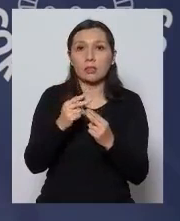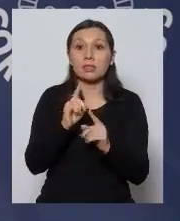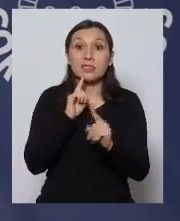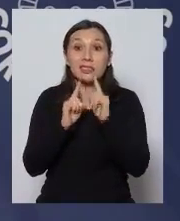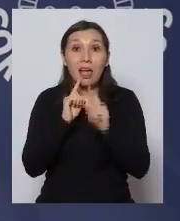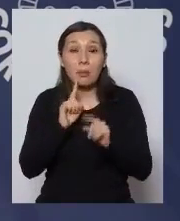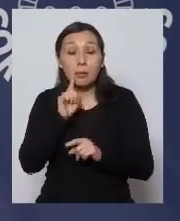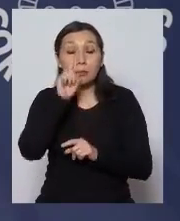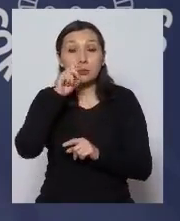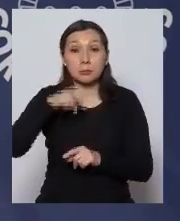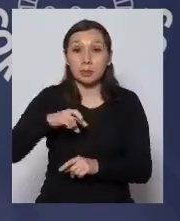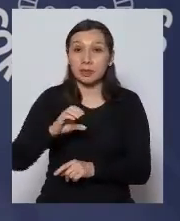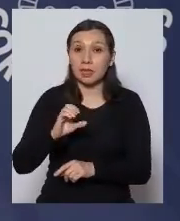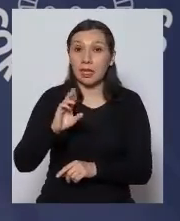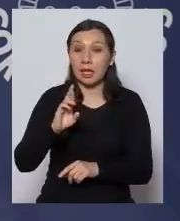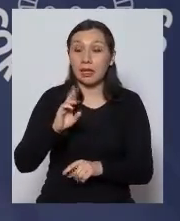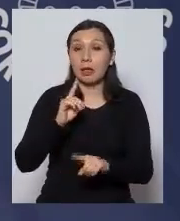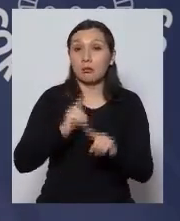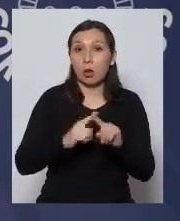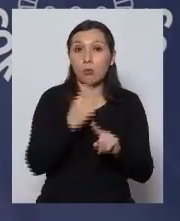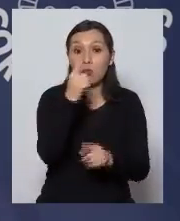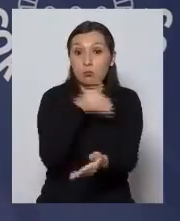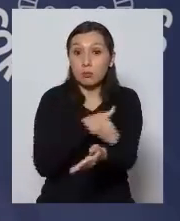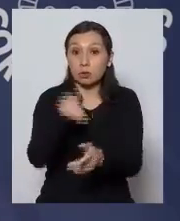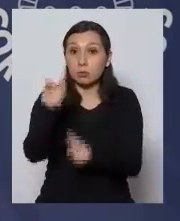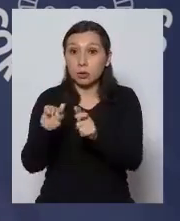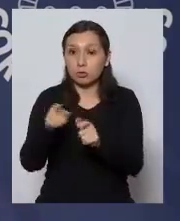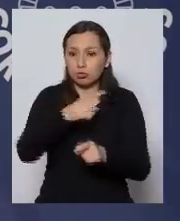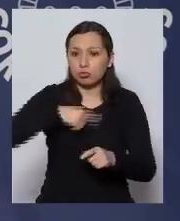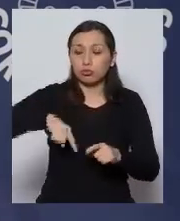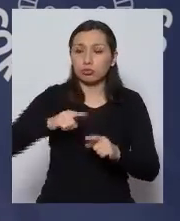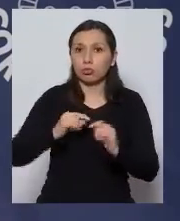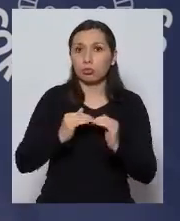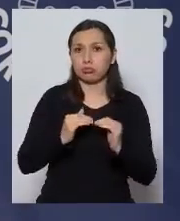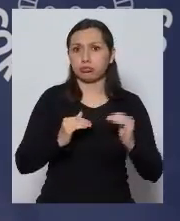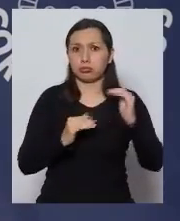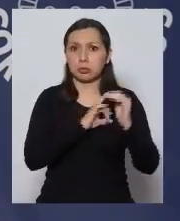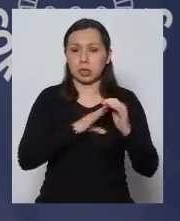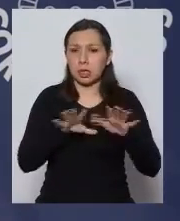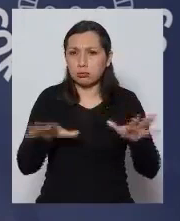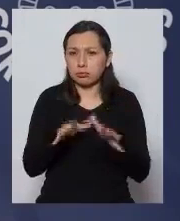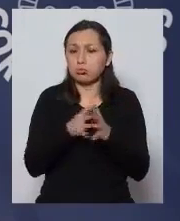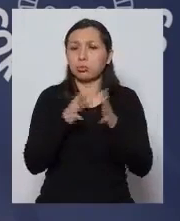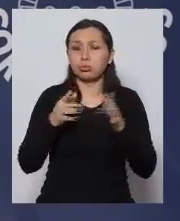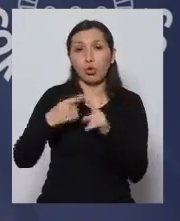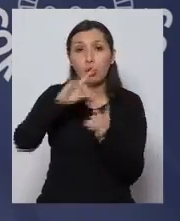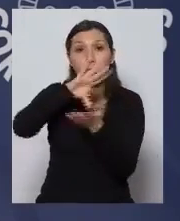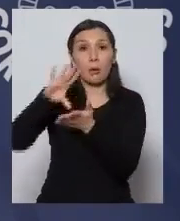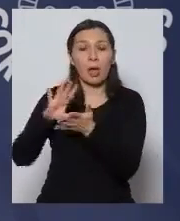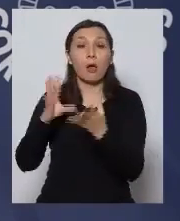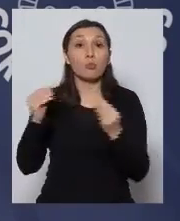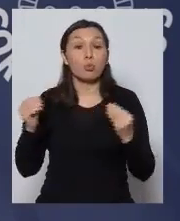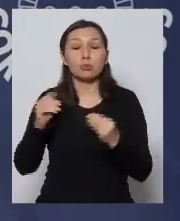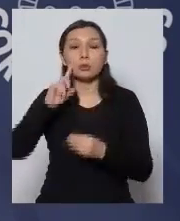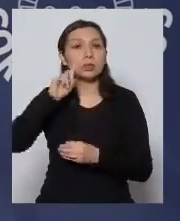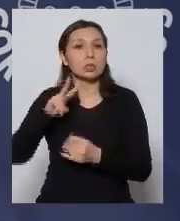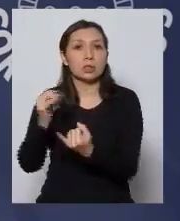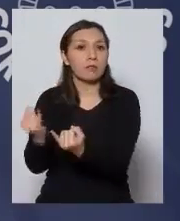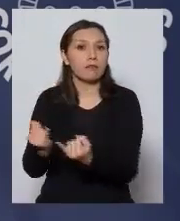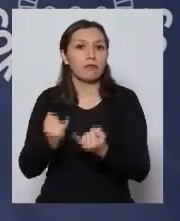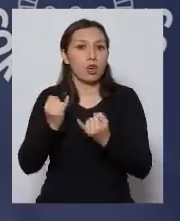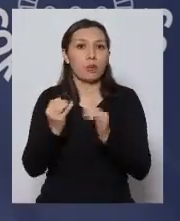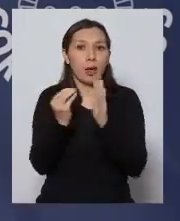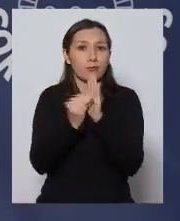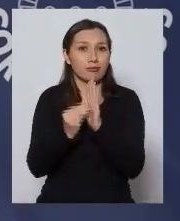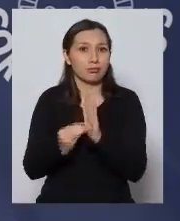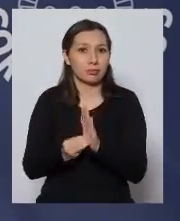exámenes de PCR por millón de habitantes, donde nosotros estamos muy arriba, otros países tengan muchos casos que no han